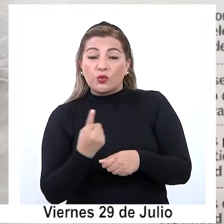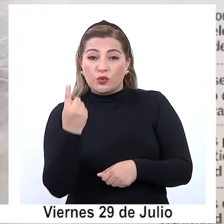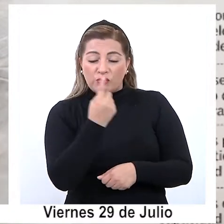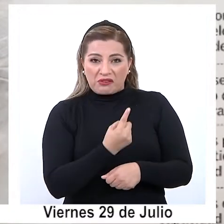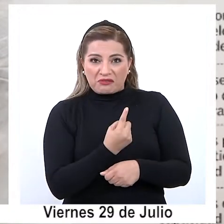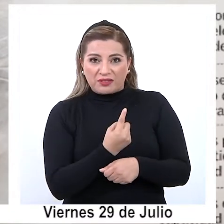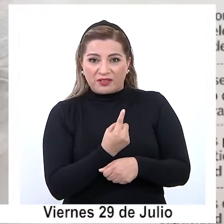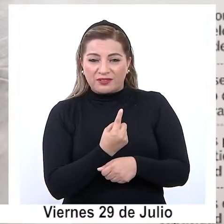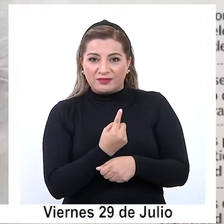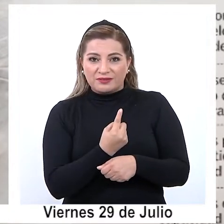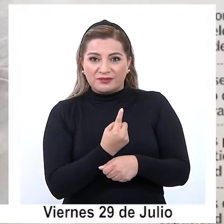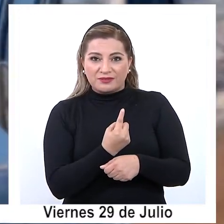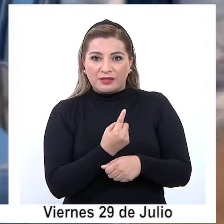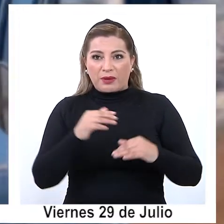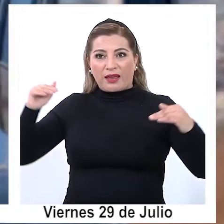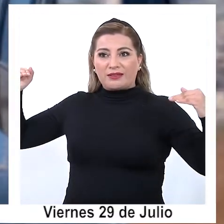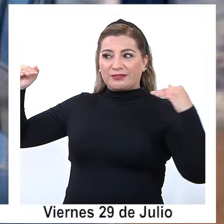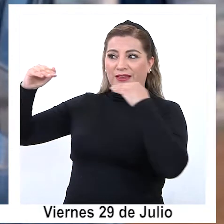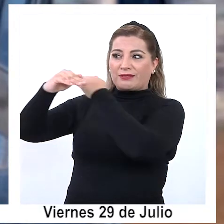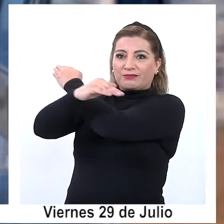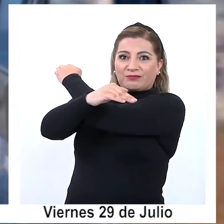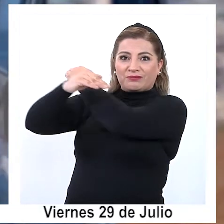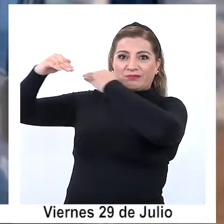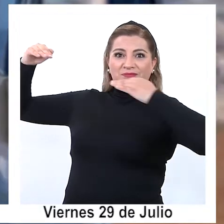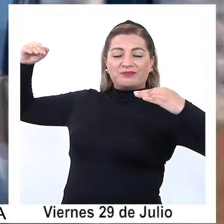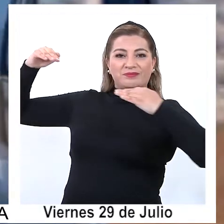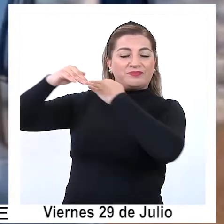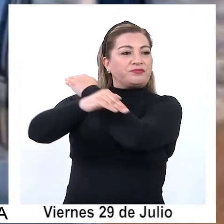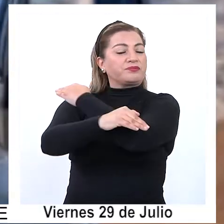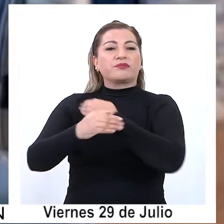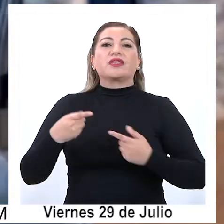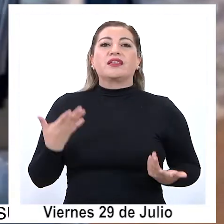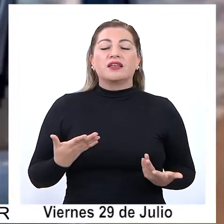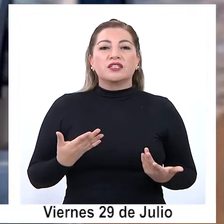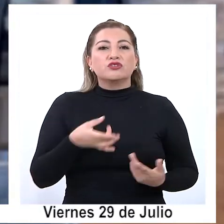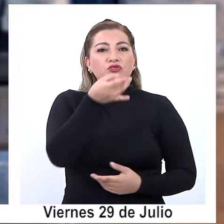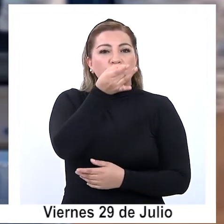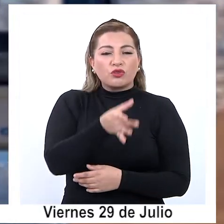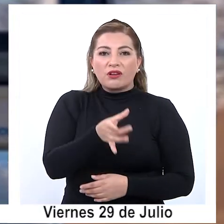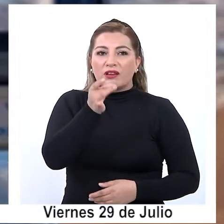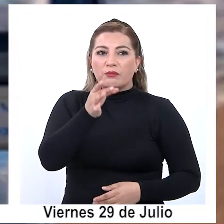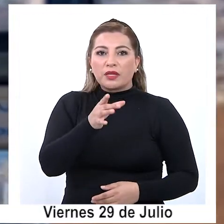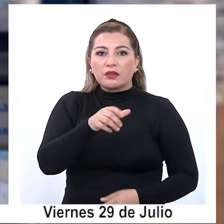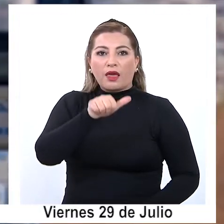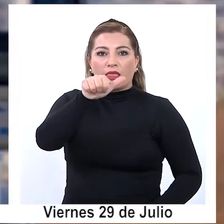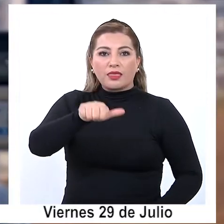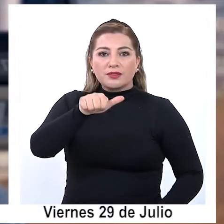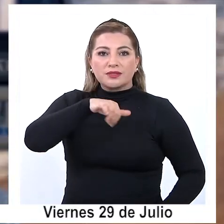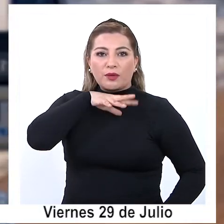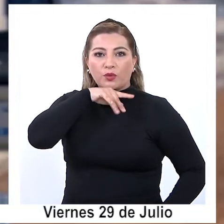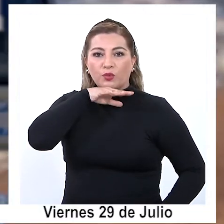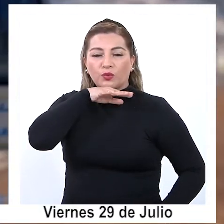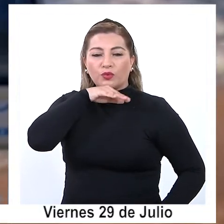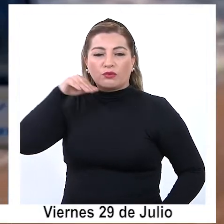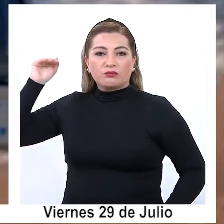en cada sentido. Se espera que el tramo sea recorrido en solo 16 minutos.